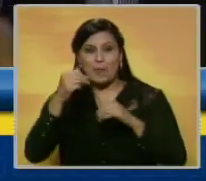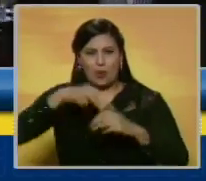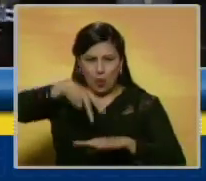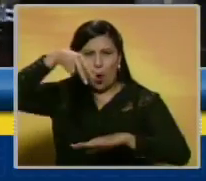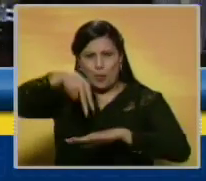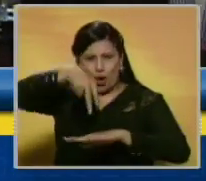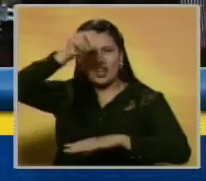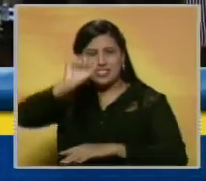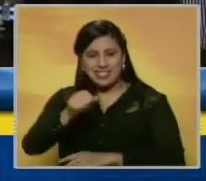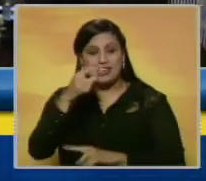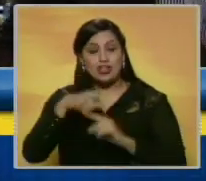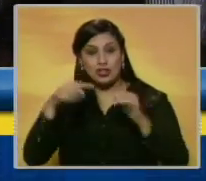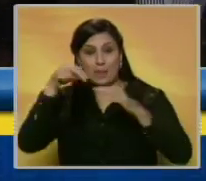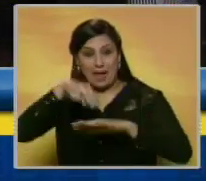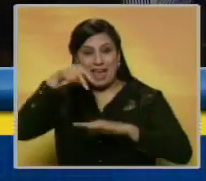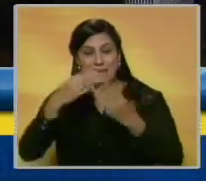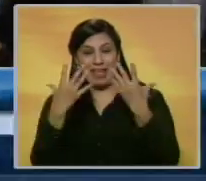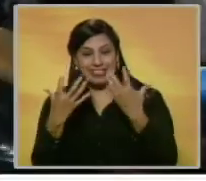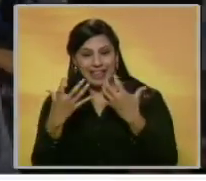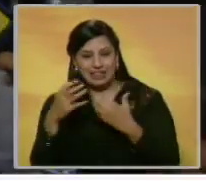la mano por nosotros? Claro, brincamos bastante.